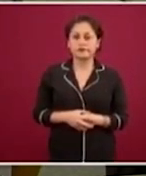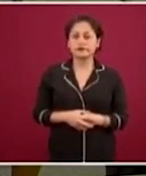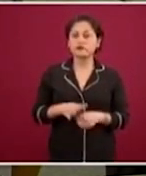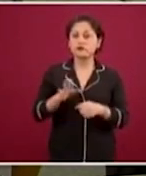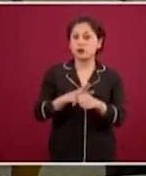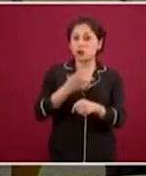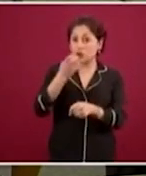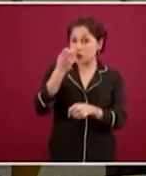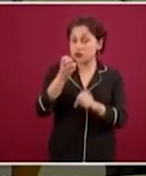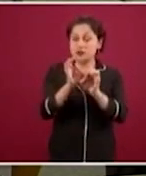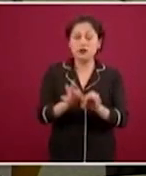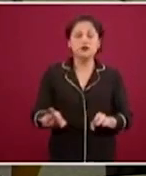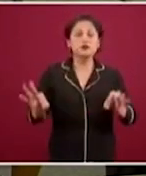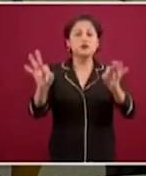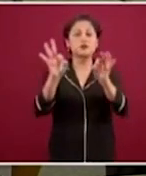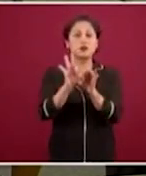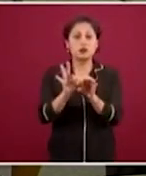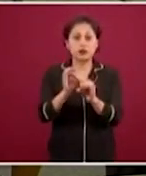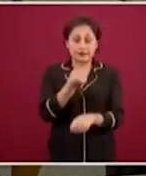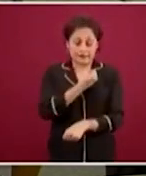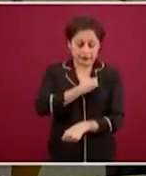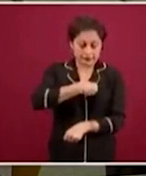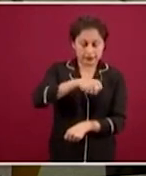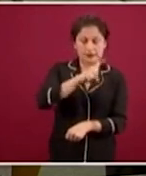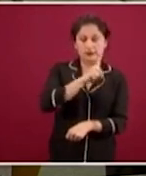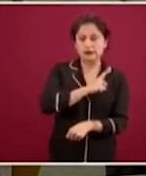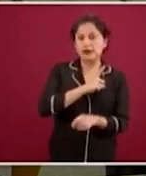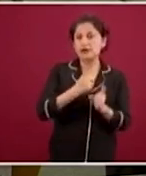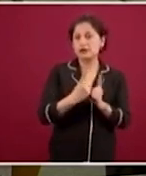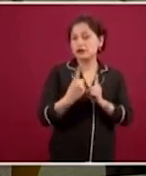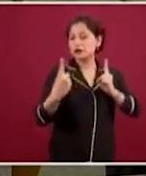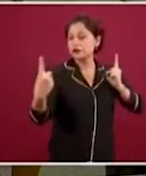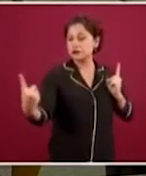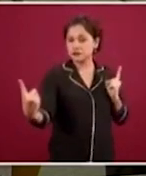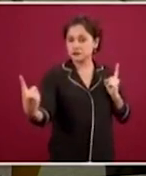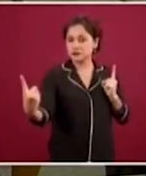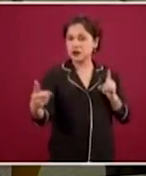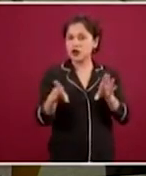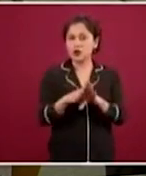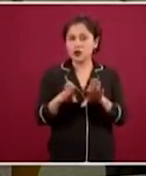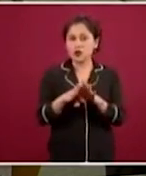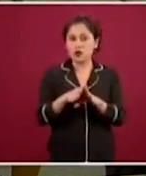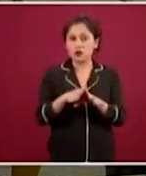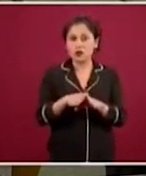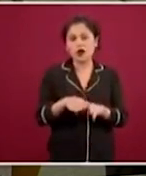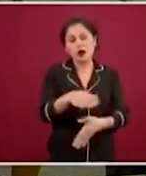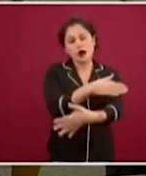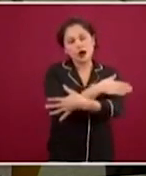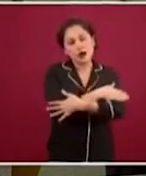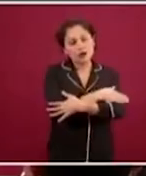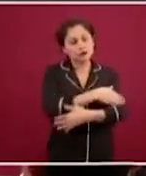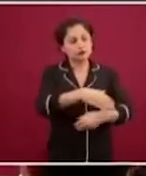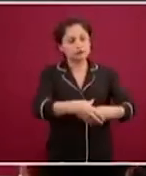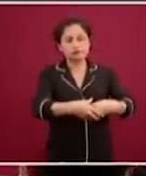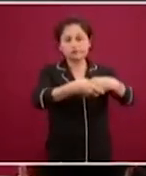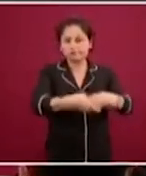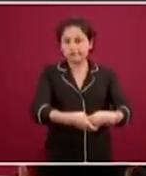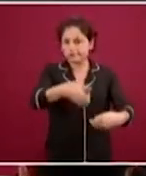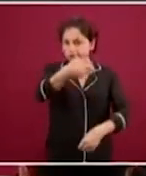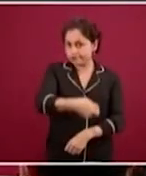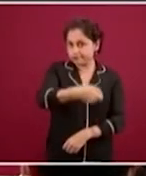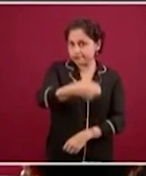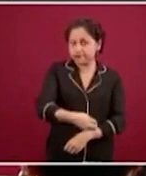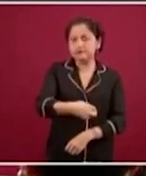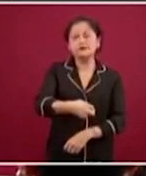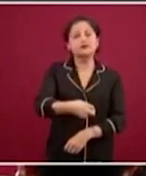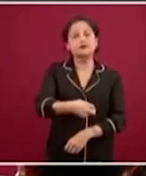distancia, no nos referimos a no saludar, obviamente no hay que saludar de mano, pero no nos referimos,